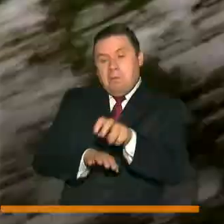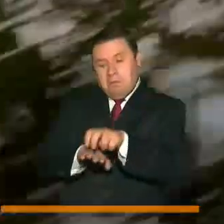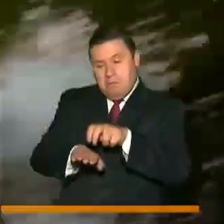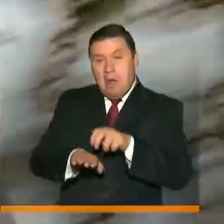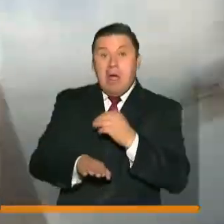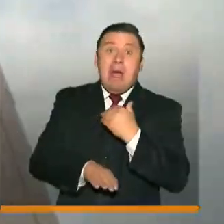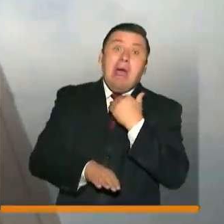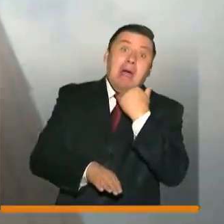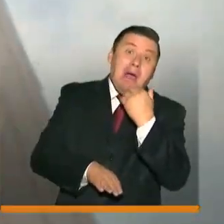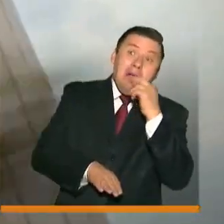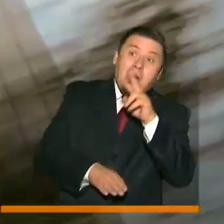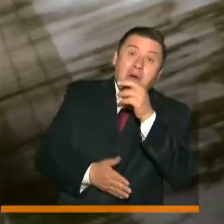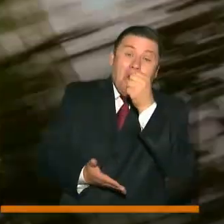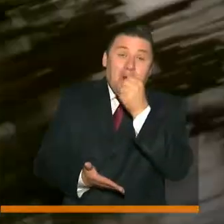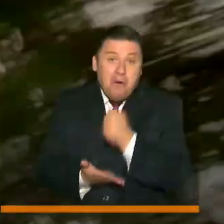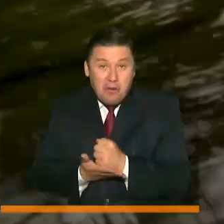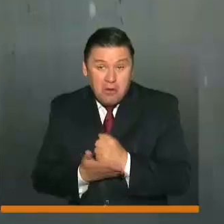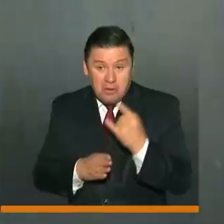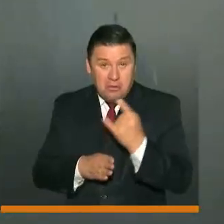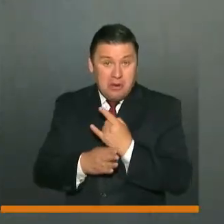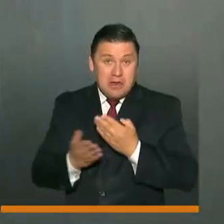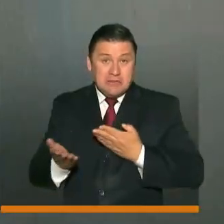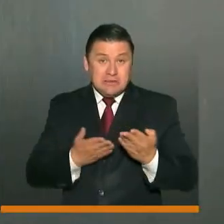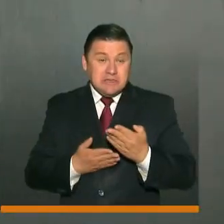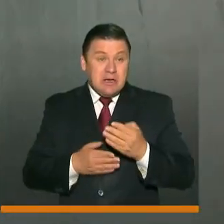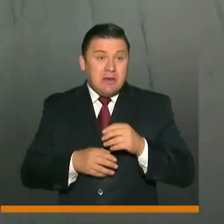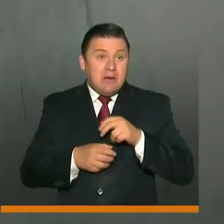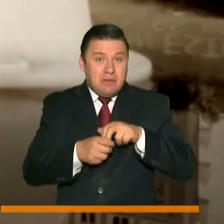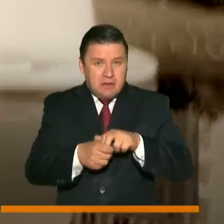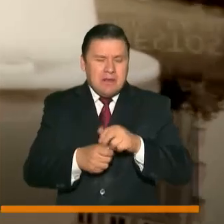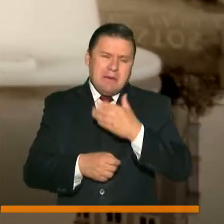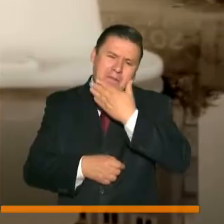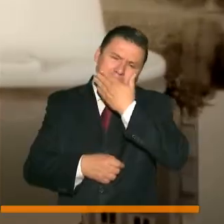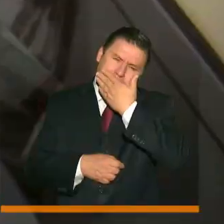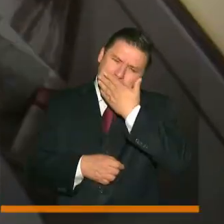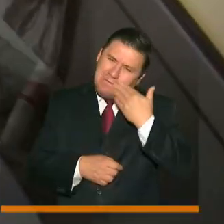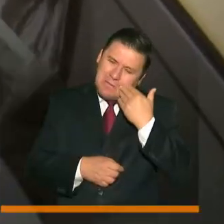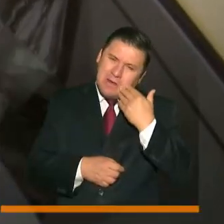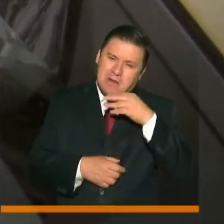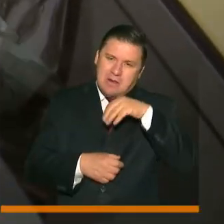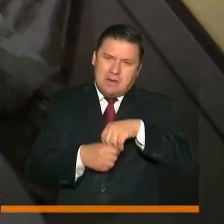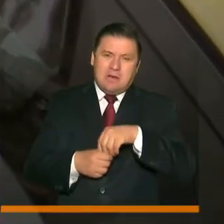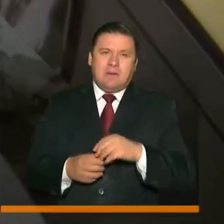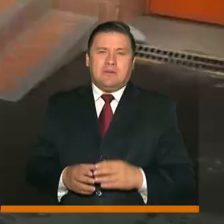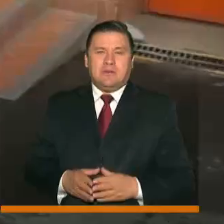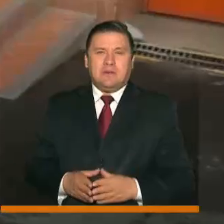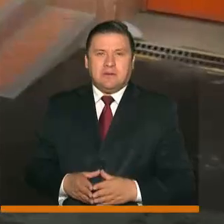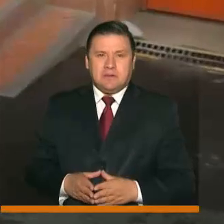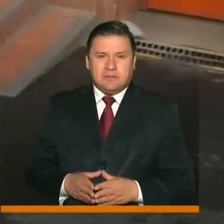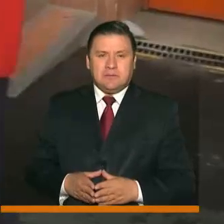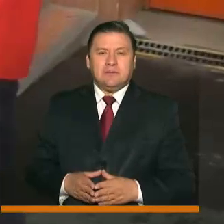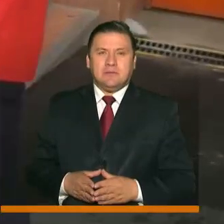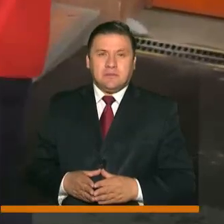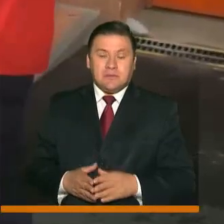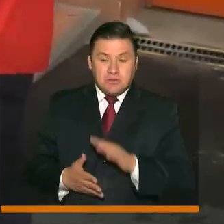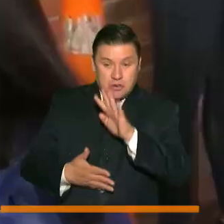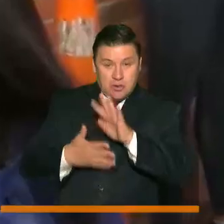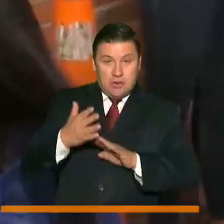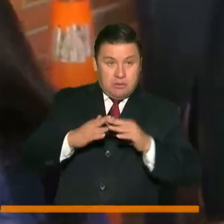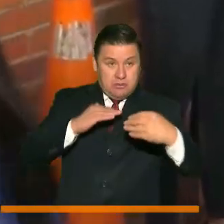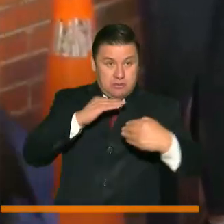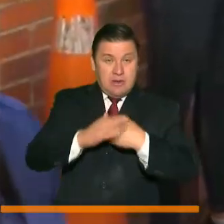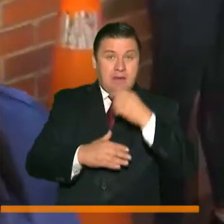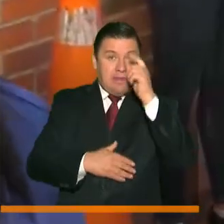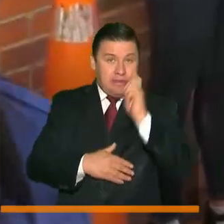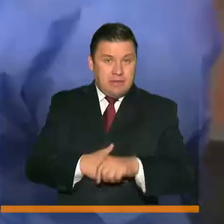o en caso de verse obligado a hacer uso del servicio público, preferiblemente optar por el taxi. Los horarios de ingreso